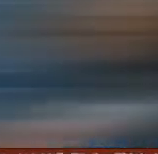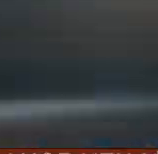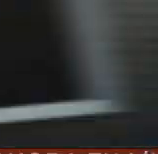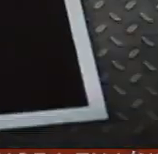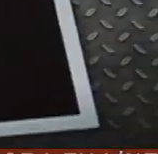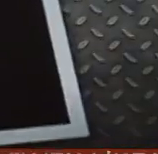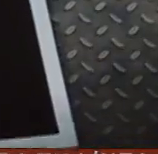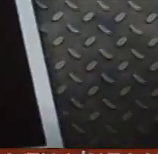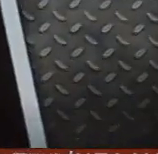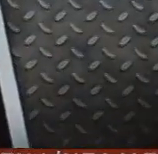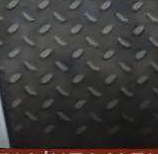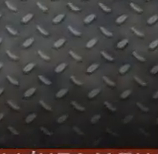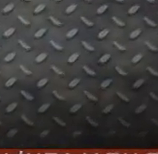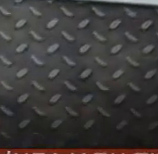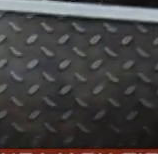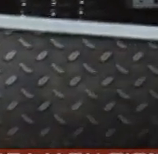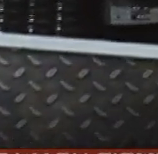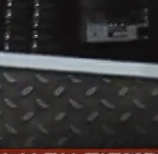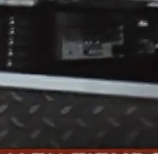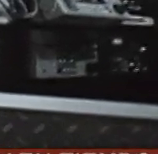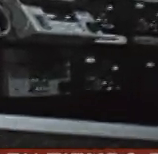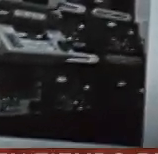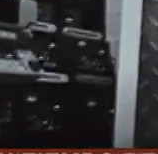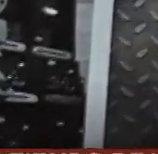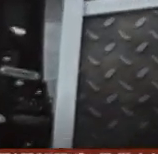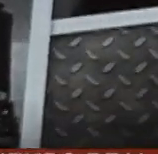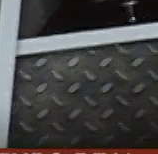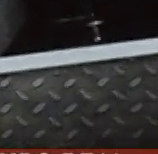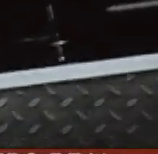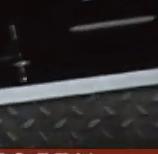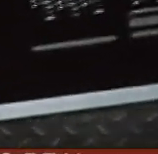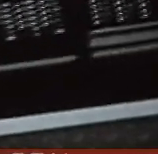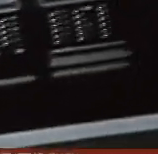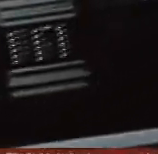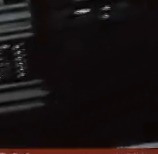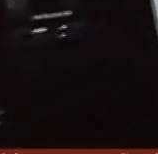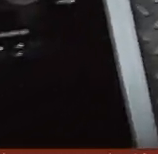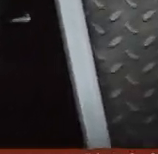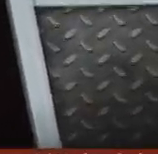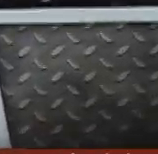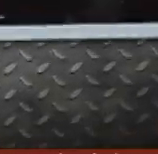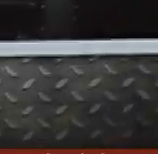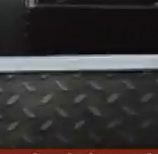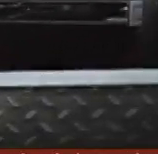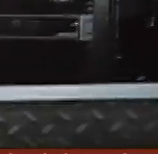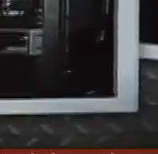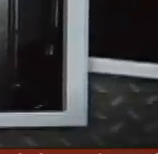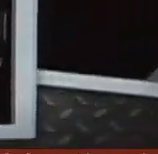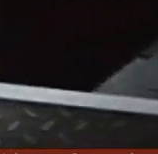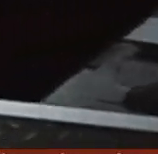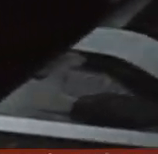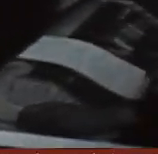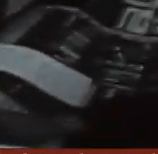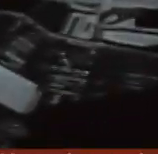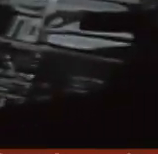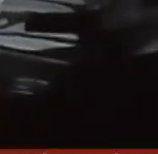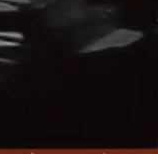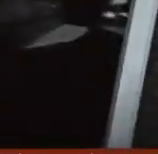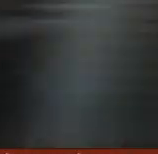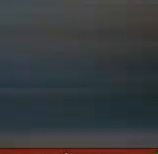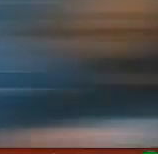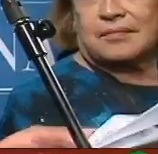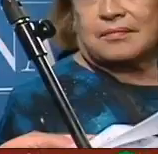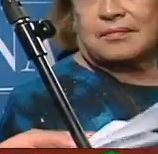un acto de justicia y reconocimiento para quien encabezó hace más de dos décadas los esfuerzos para que